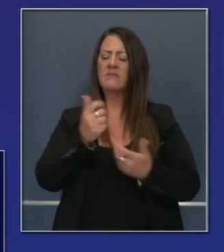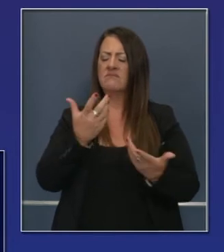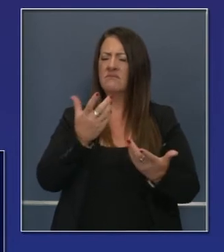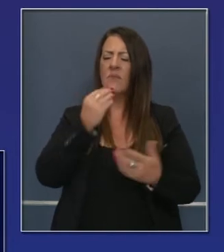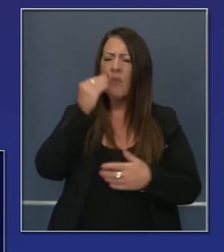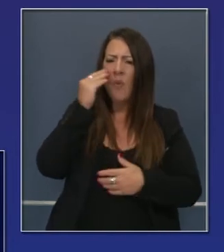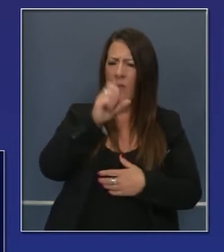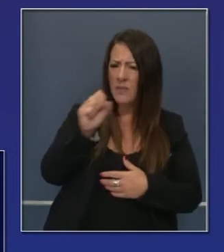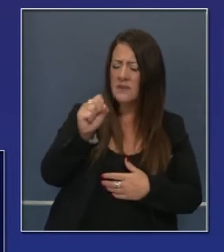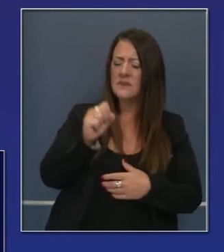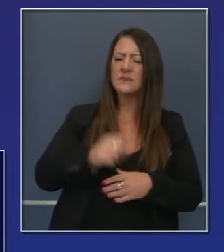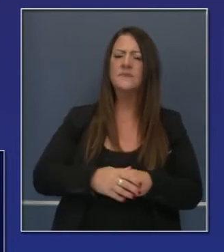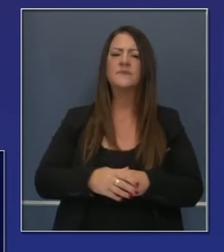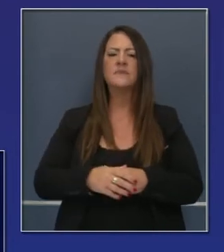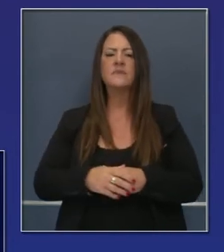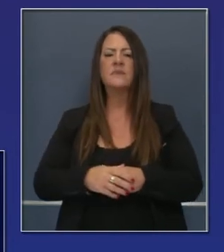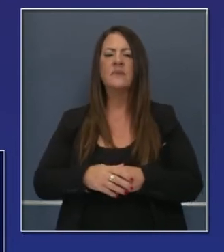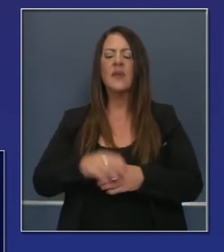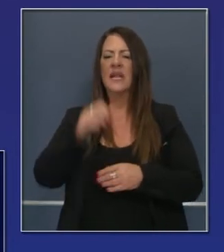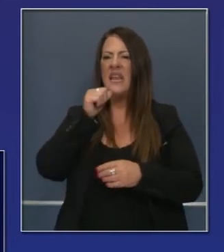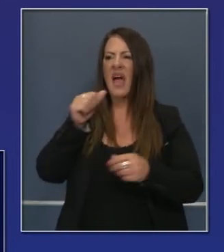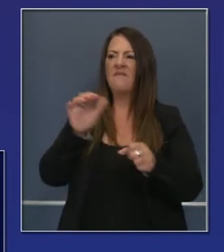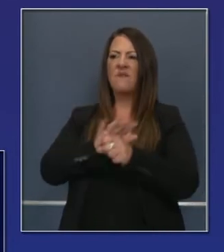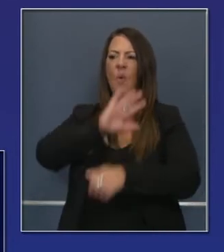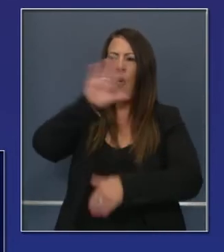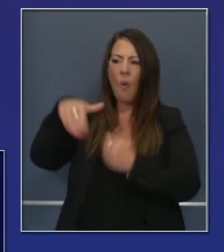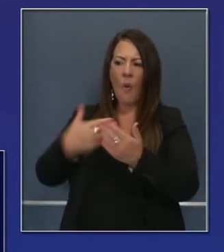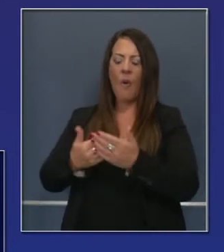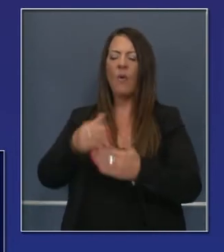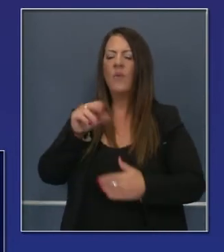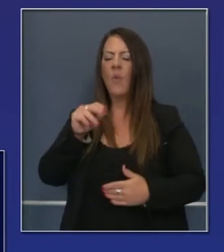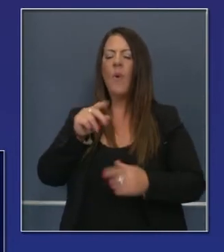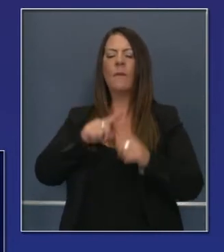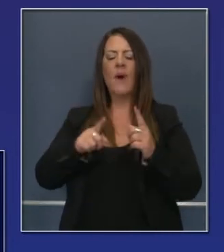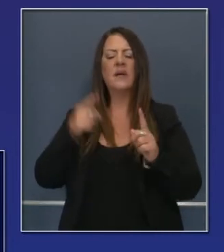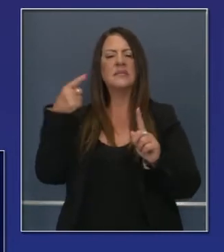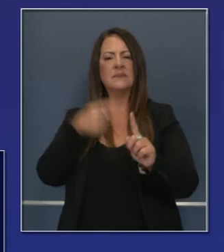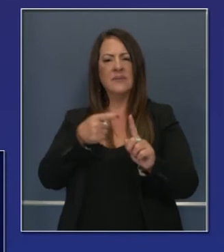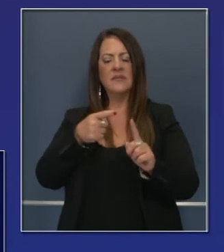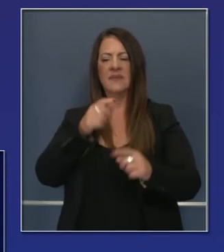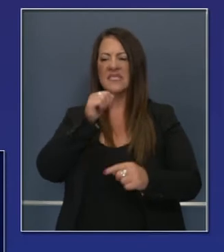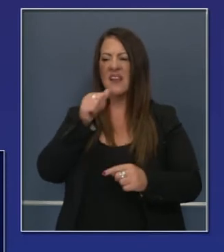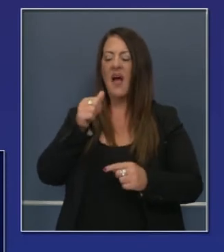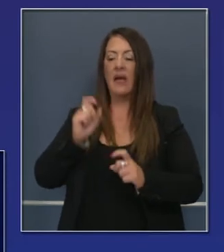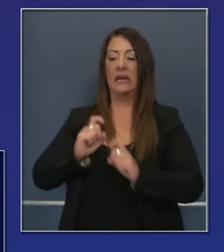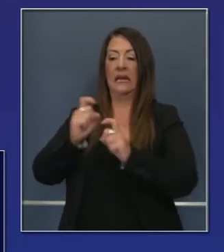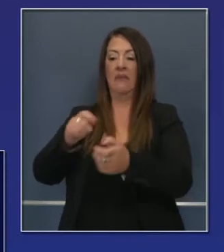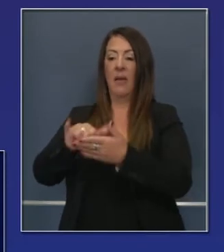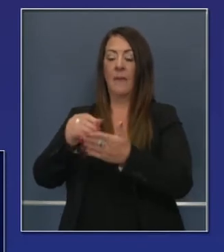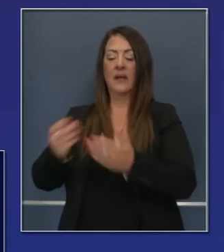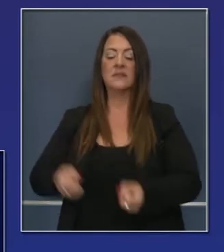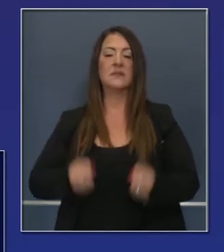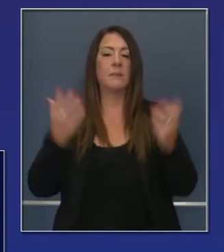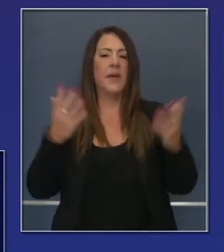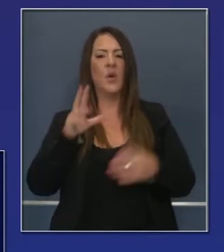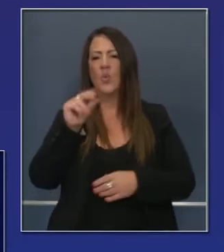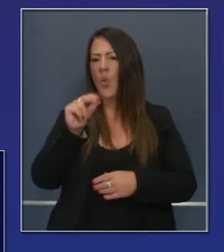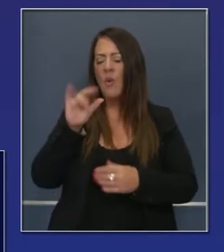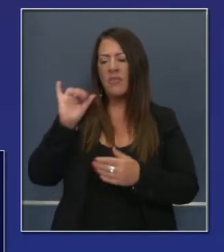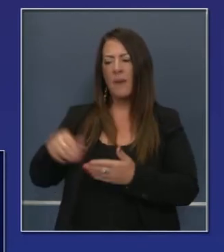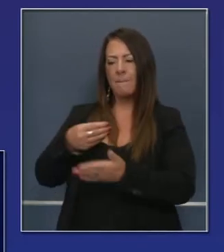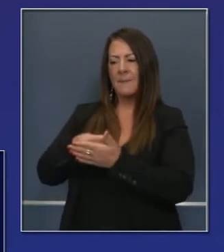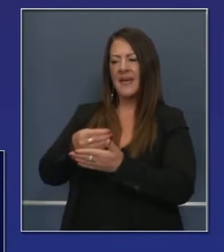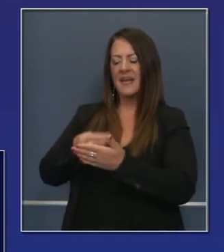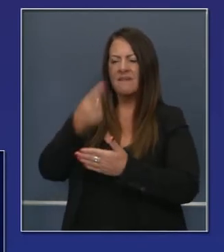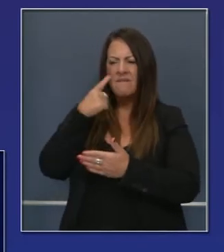no es el portafolio completo de vivienda, sino específicamente para el problema de los desalojados. No es un asunto de gastar dinero, lo reconozco.